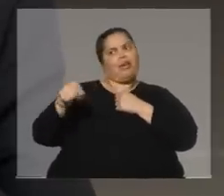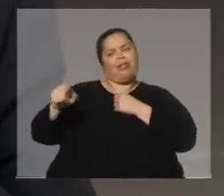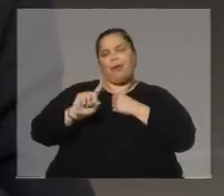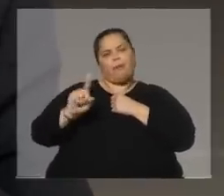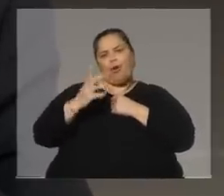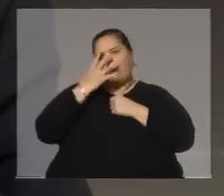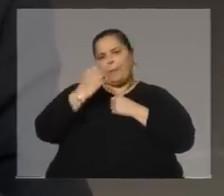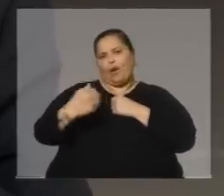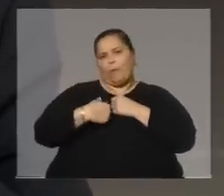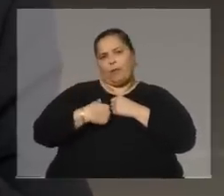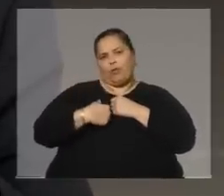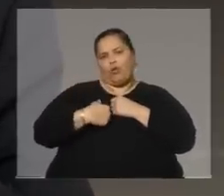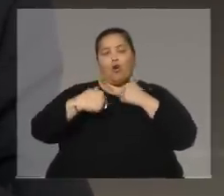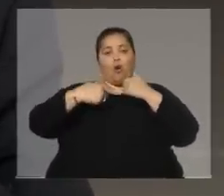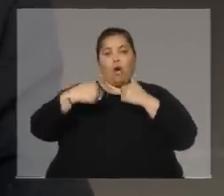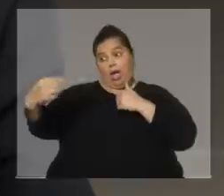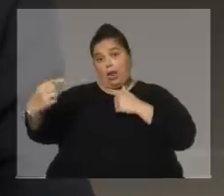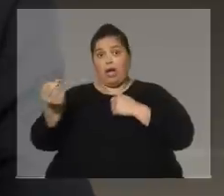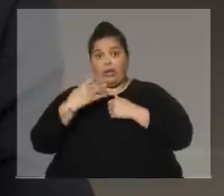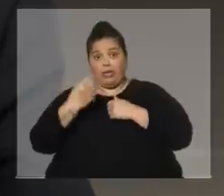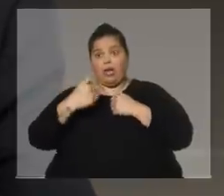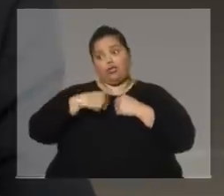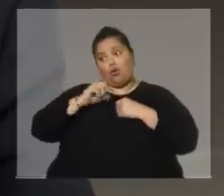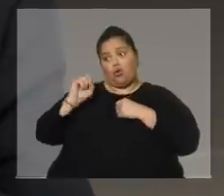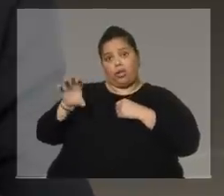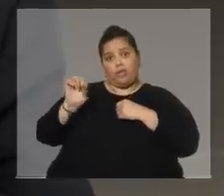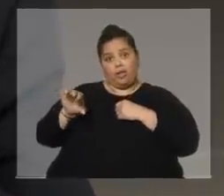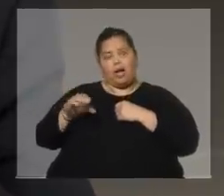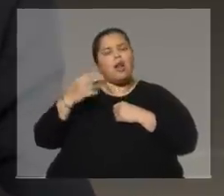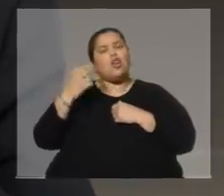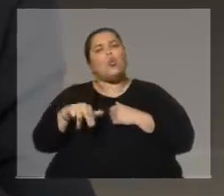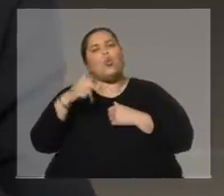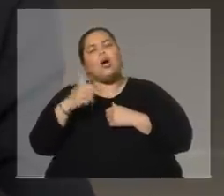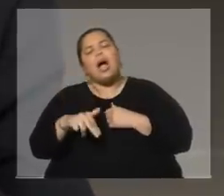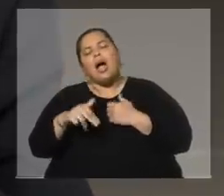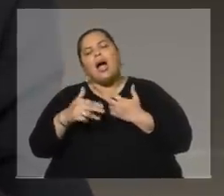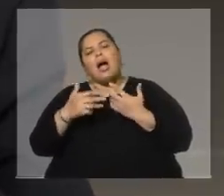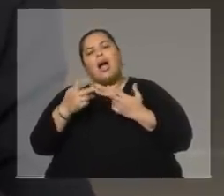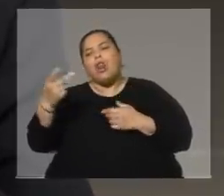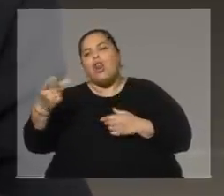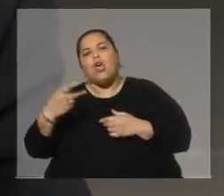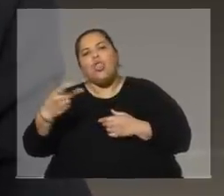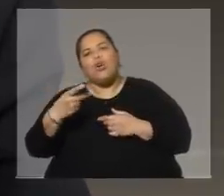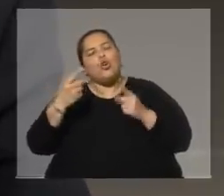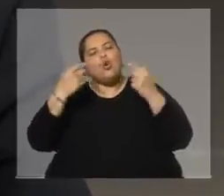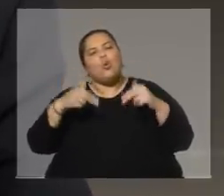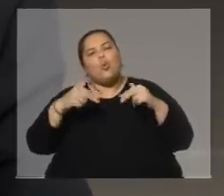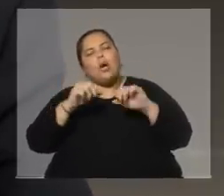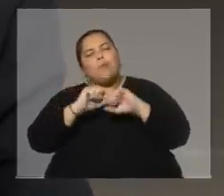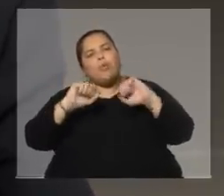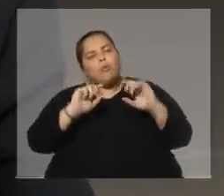Entonces, él me criticaba y yo lo criticaba. No encontramos nunca el momento del encuentro.